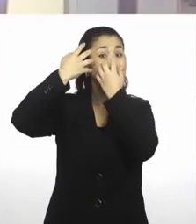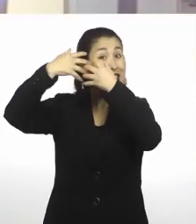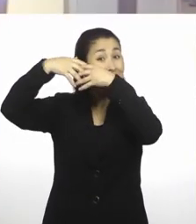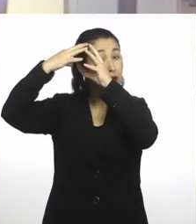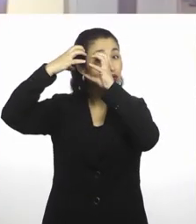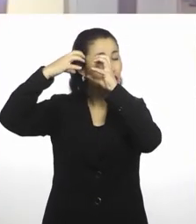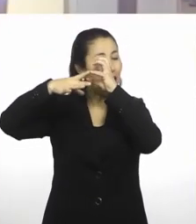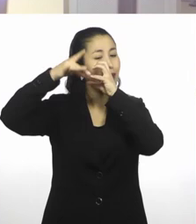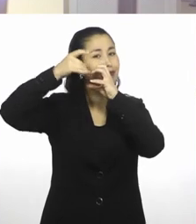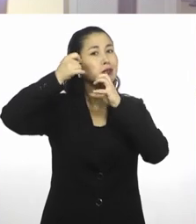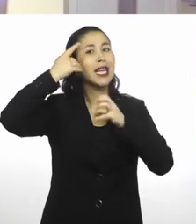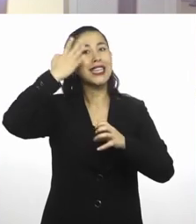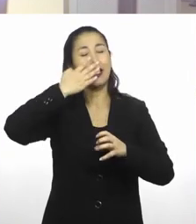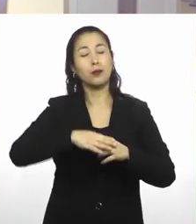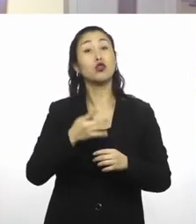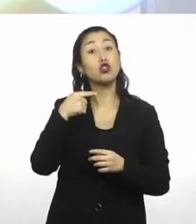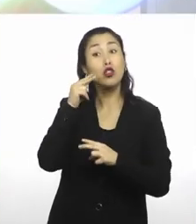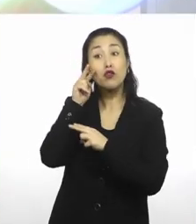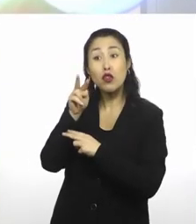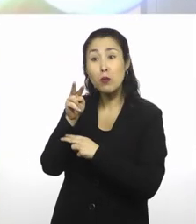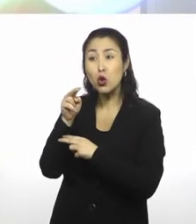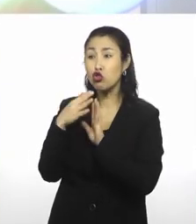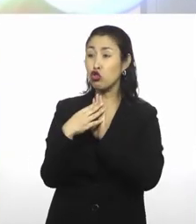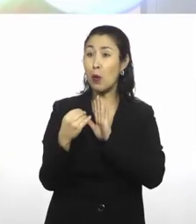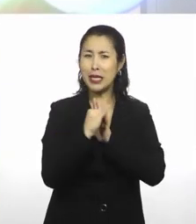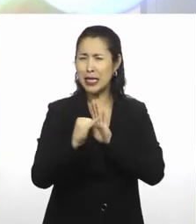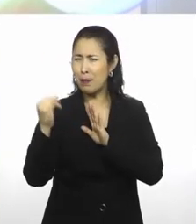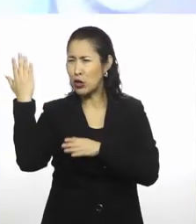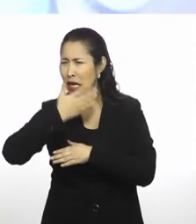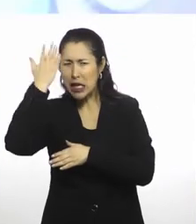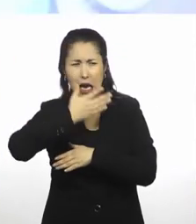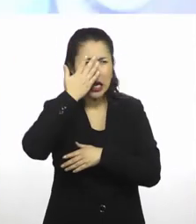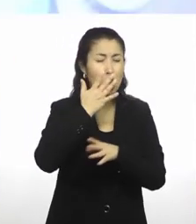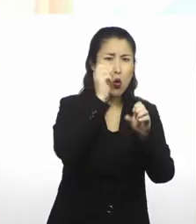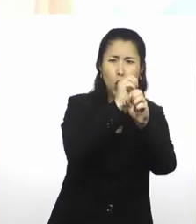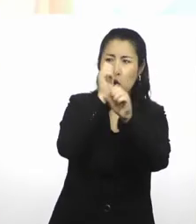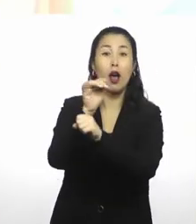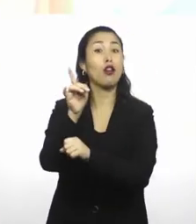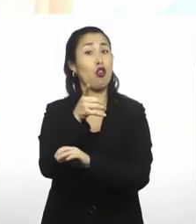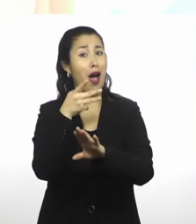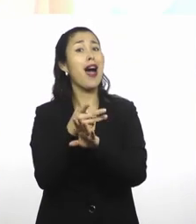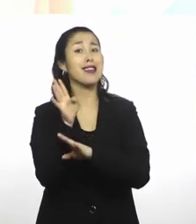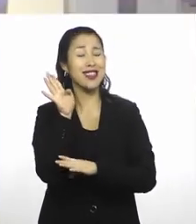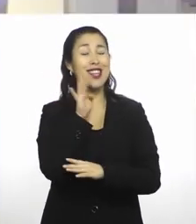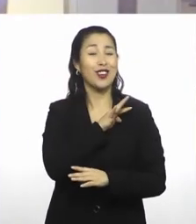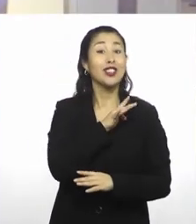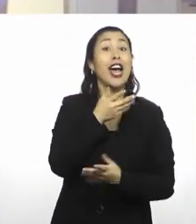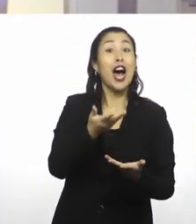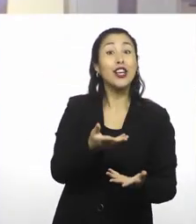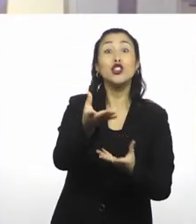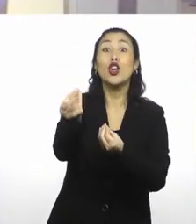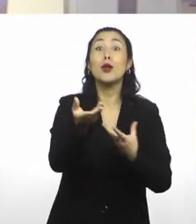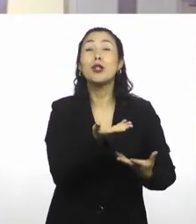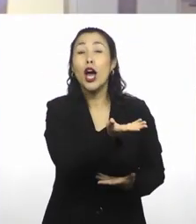Hemos visto que las sombras no siempre son oscuras o no siempre son negras, que también existen sombras de colores. Así que ahora yo los voy a dejar invitados a que